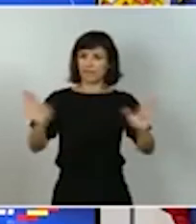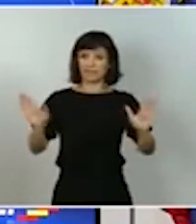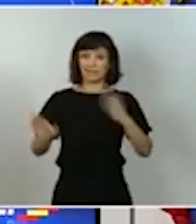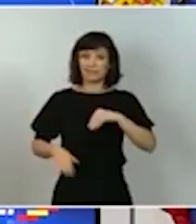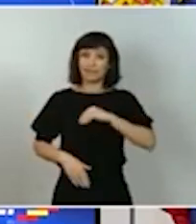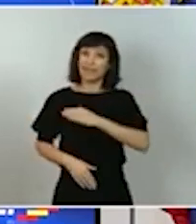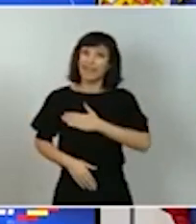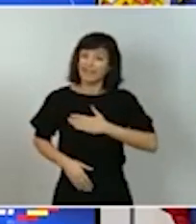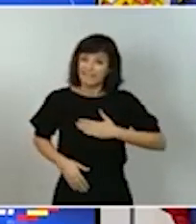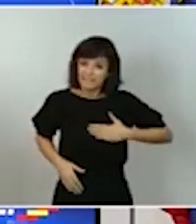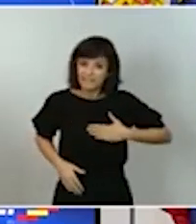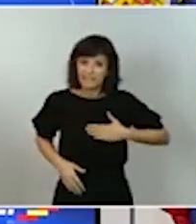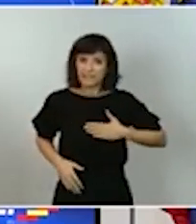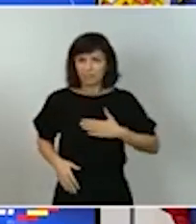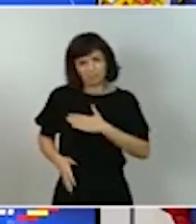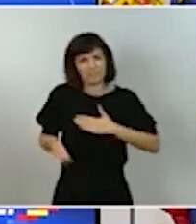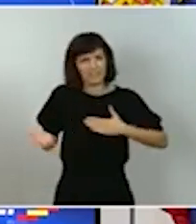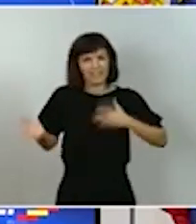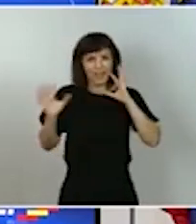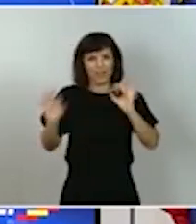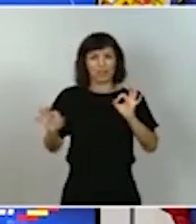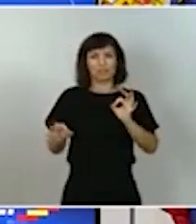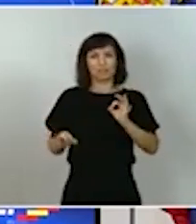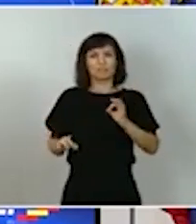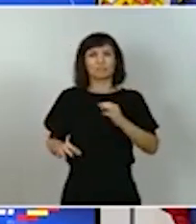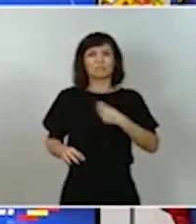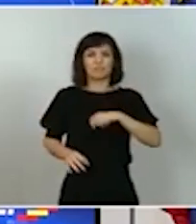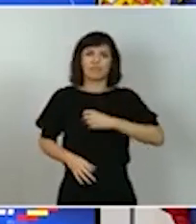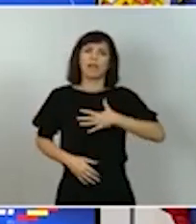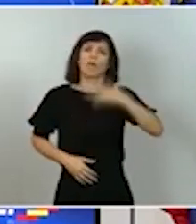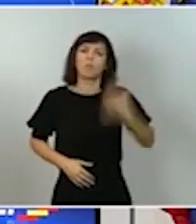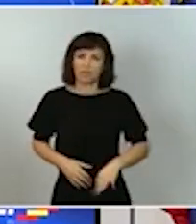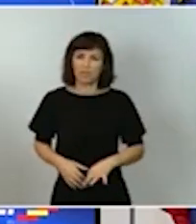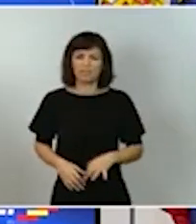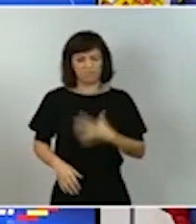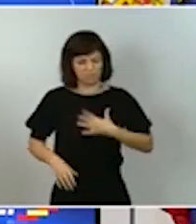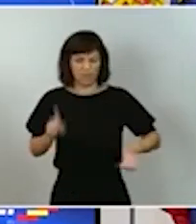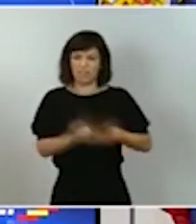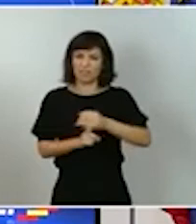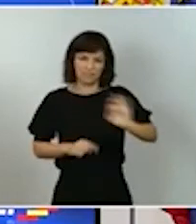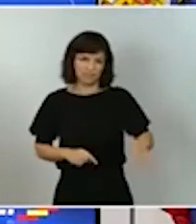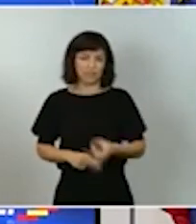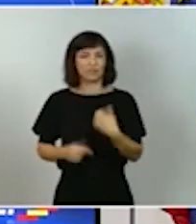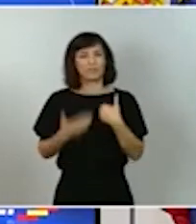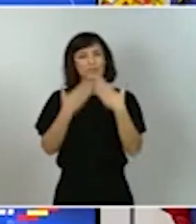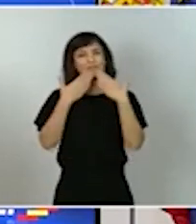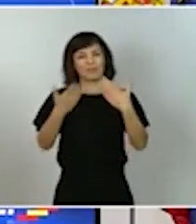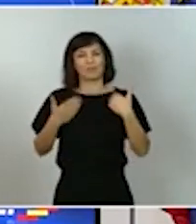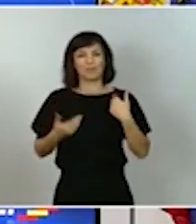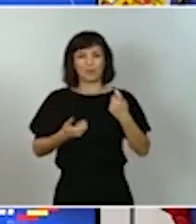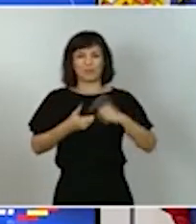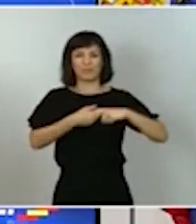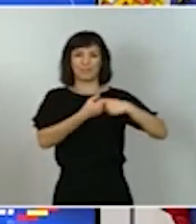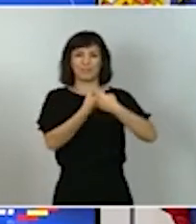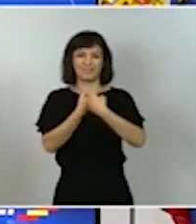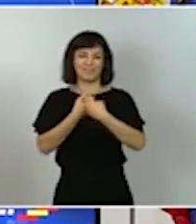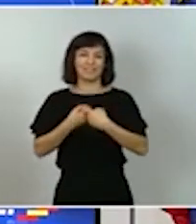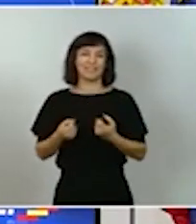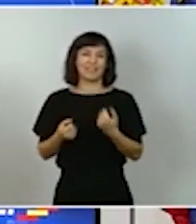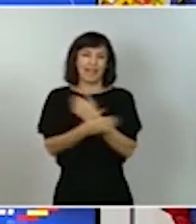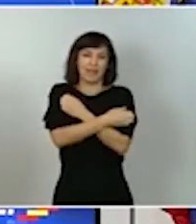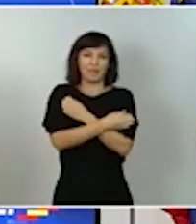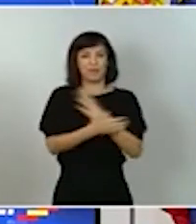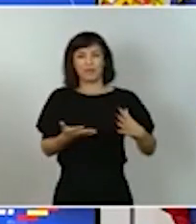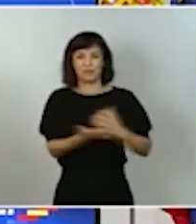y claro que quiere España puede y claro que podrá muchísimas gracias por su asistencia y un abrazo a todos y a